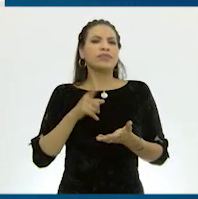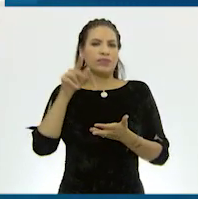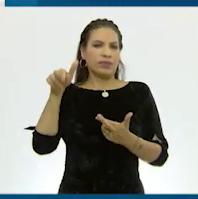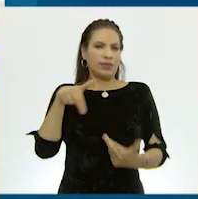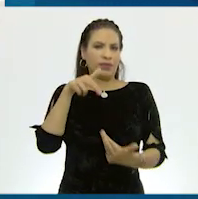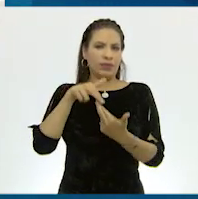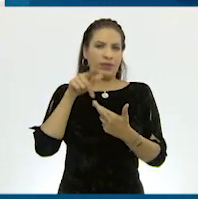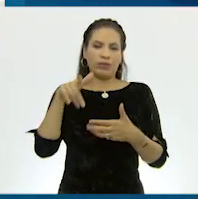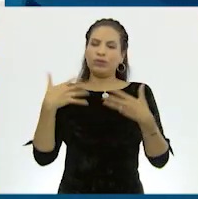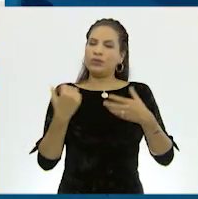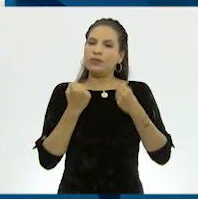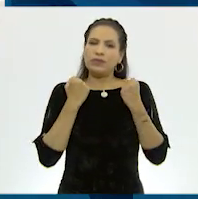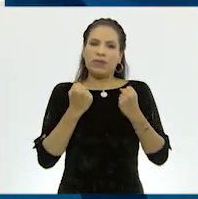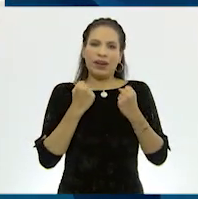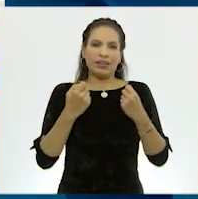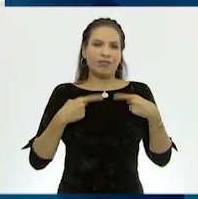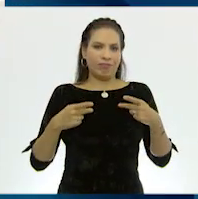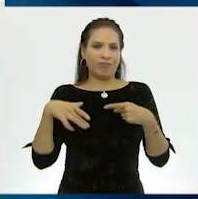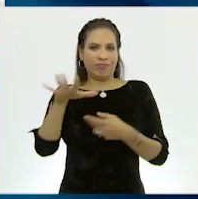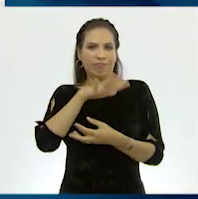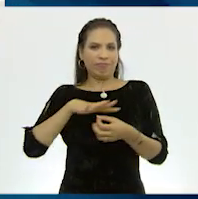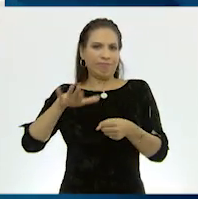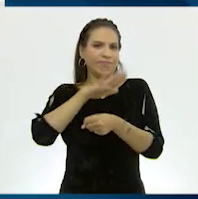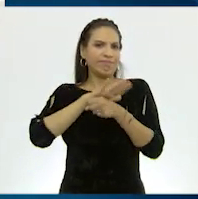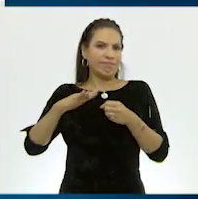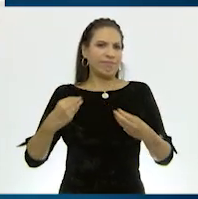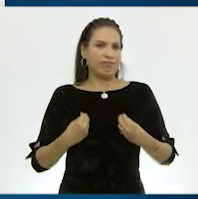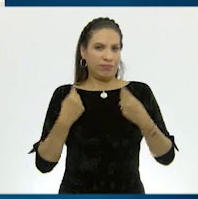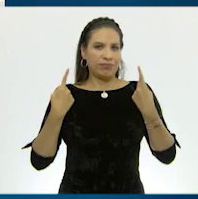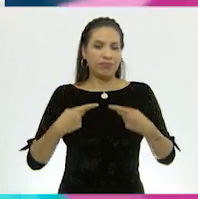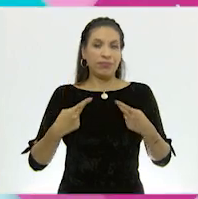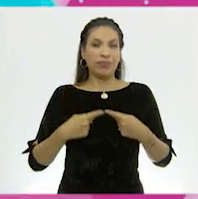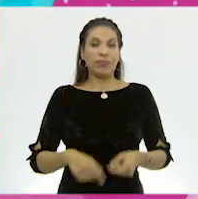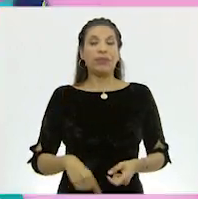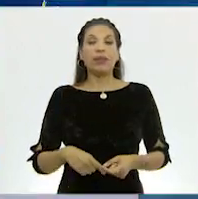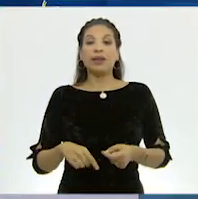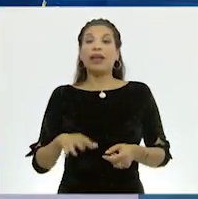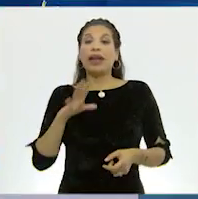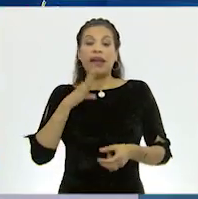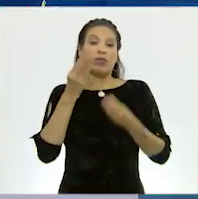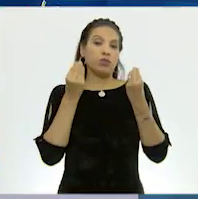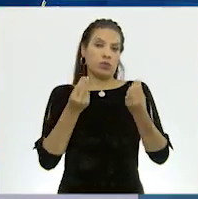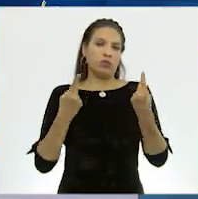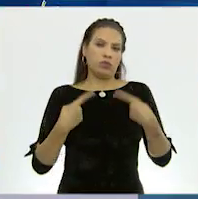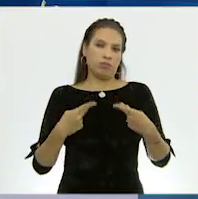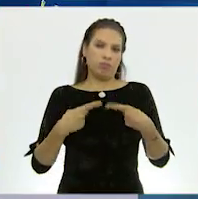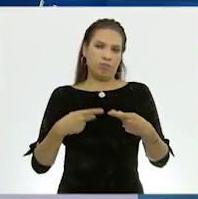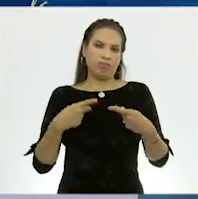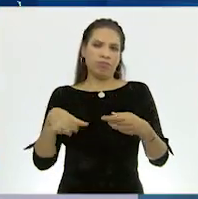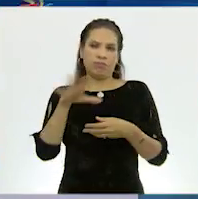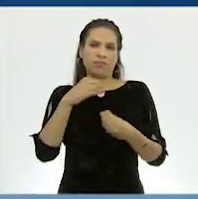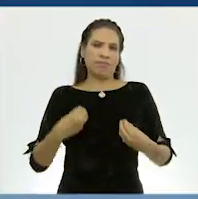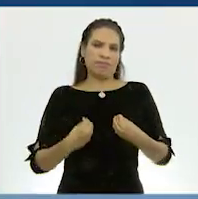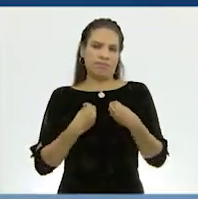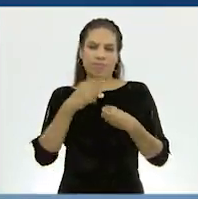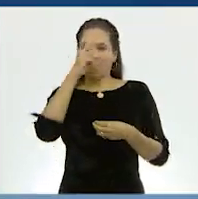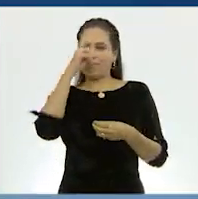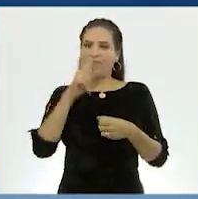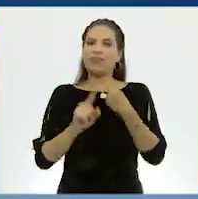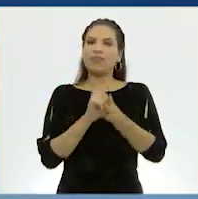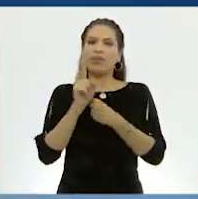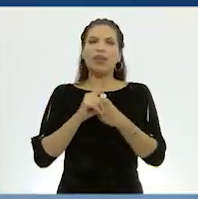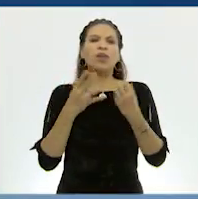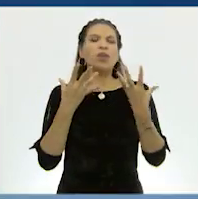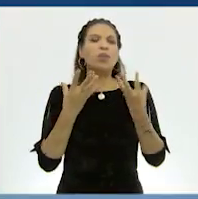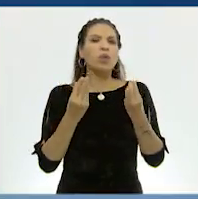región muy densamente poblada y, según se ve, con serios problemas demográficos. Uy, sí, hay